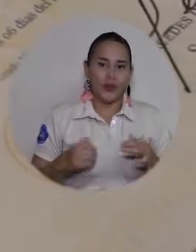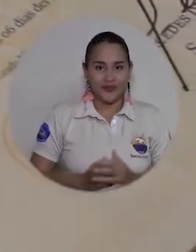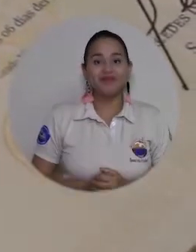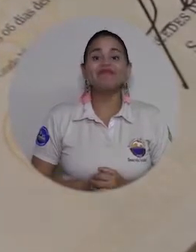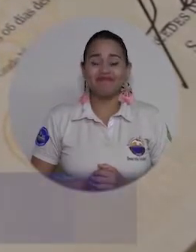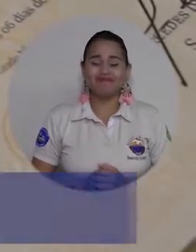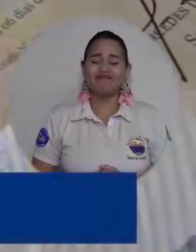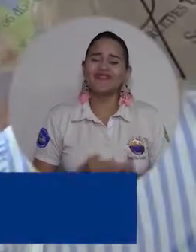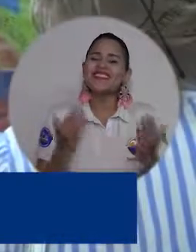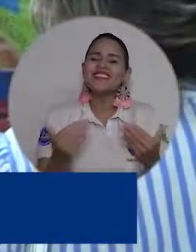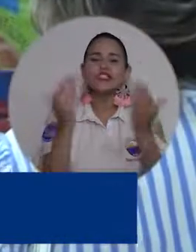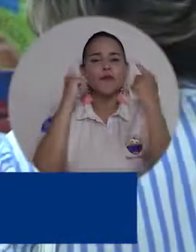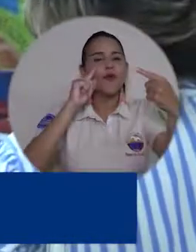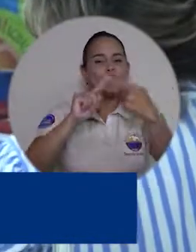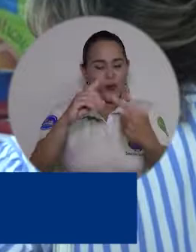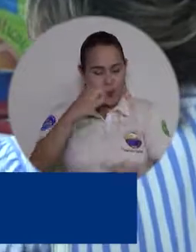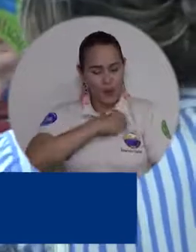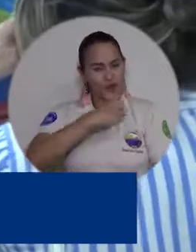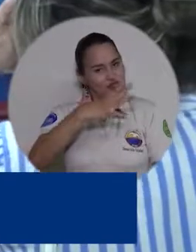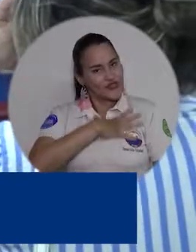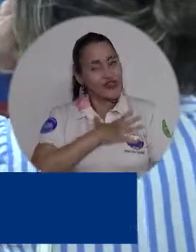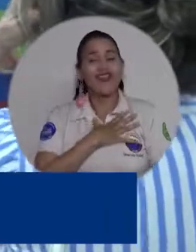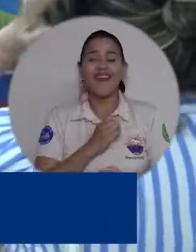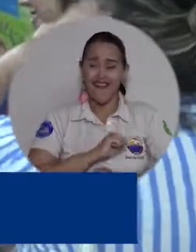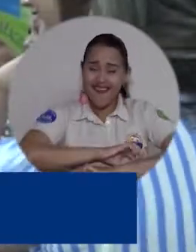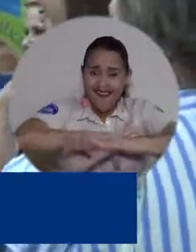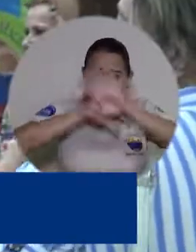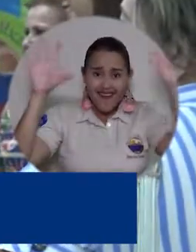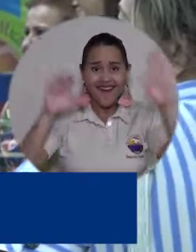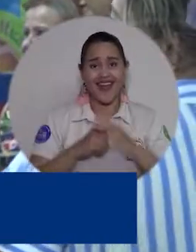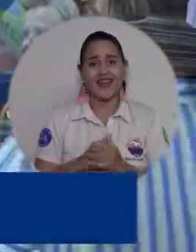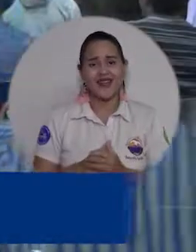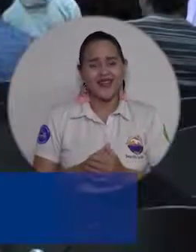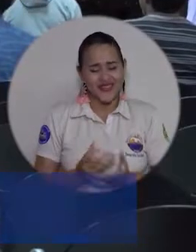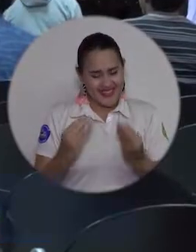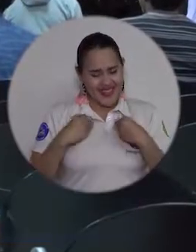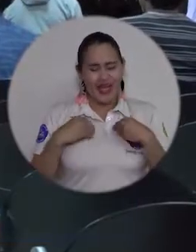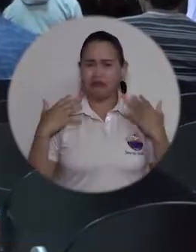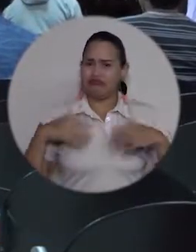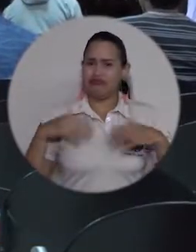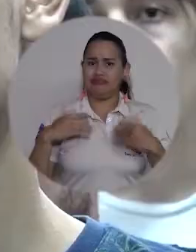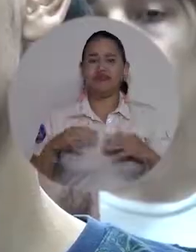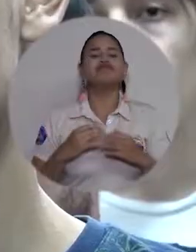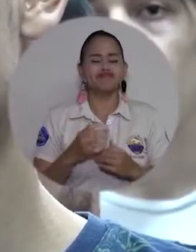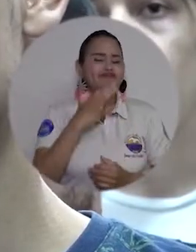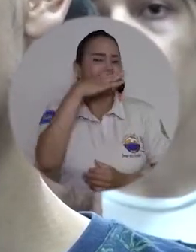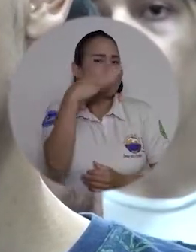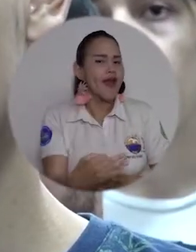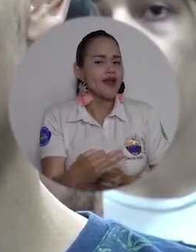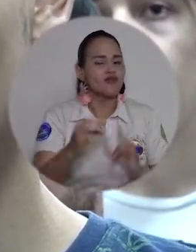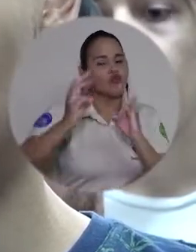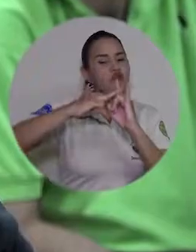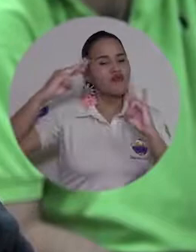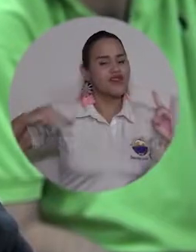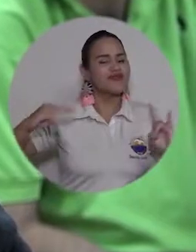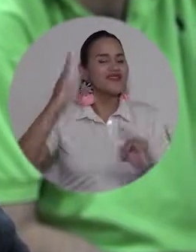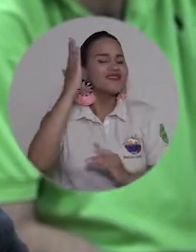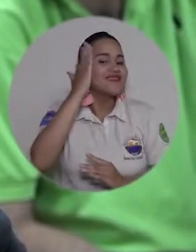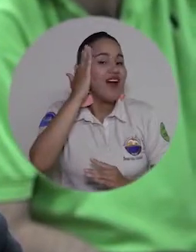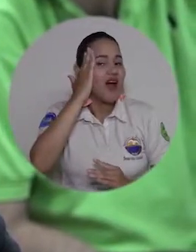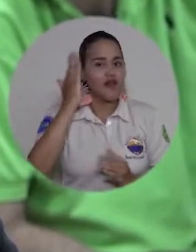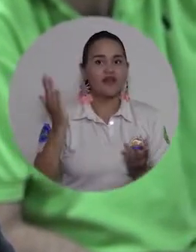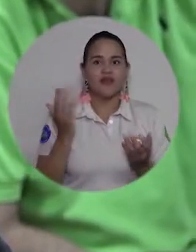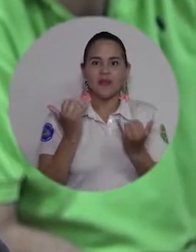El abrir caminos, el encontrar oportunidades, pues es una forma gratificante. Y sí, efectivamente, la Universidad del